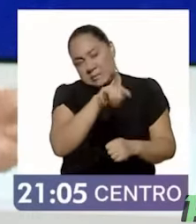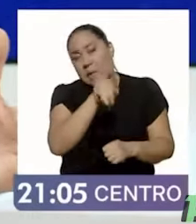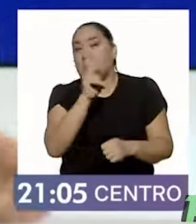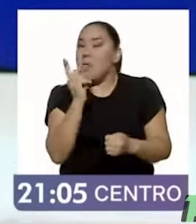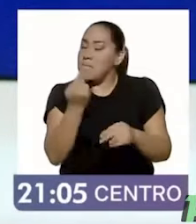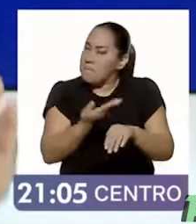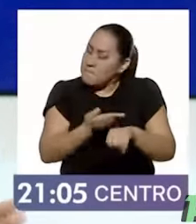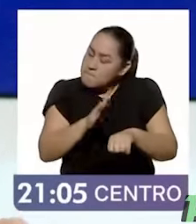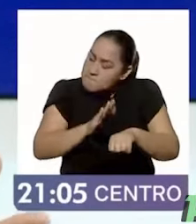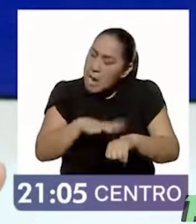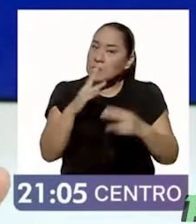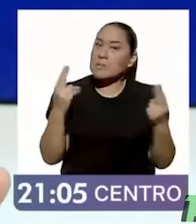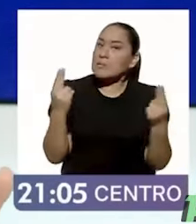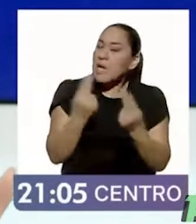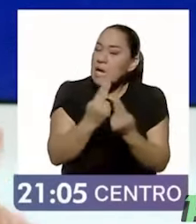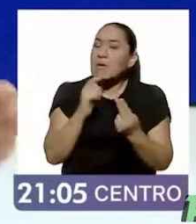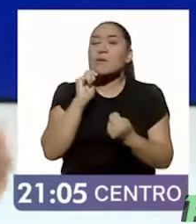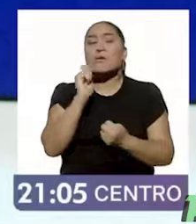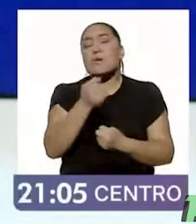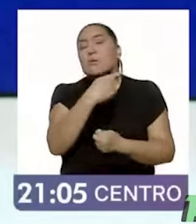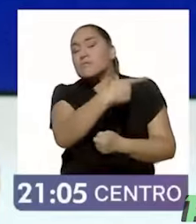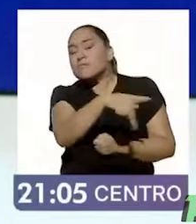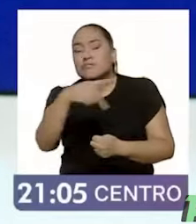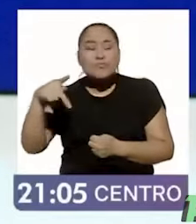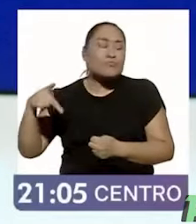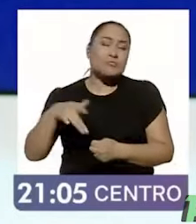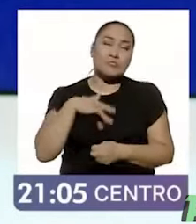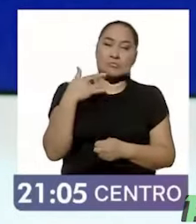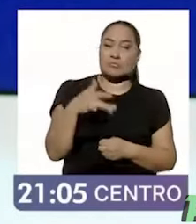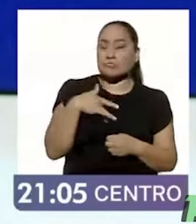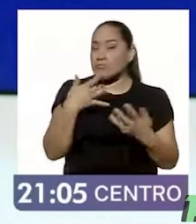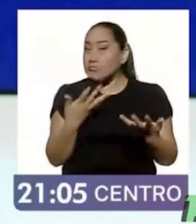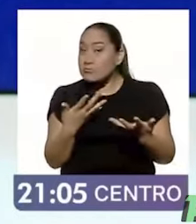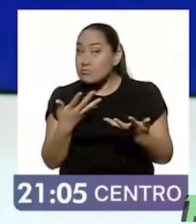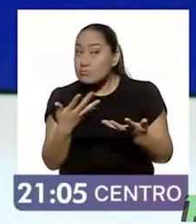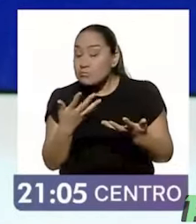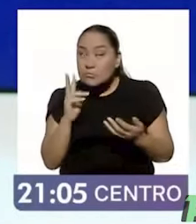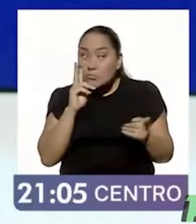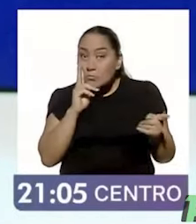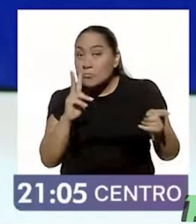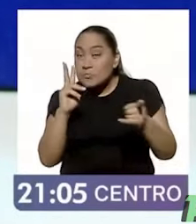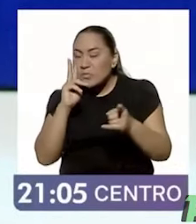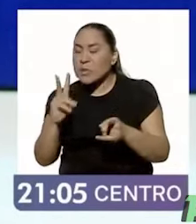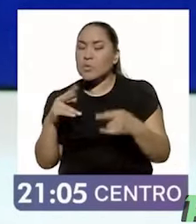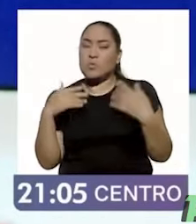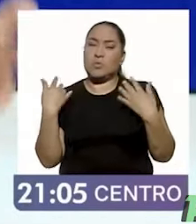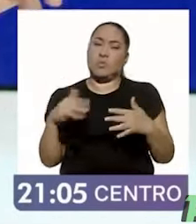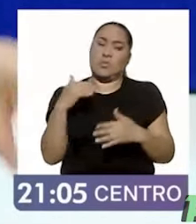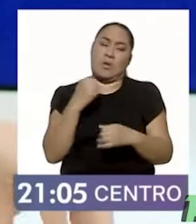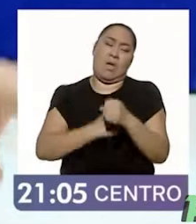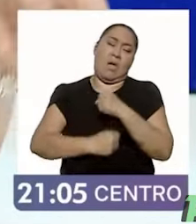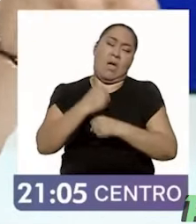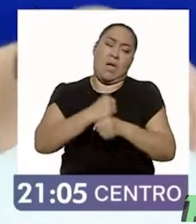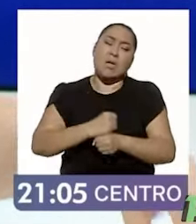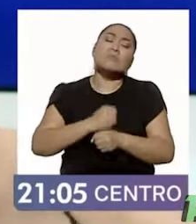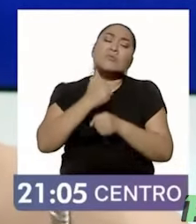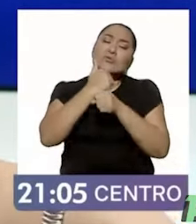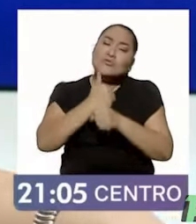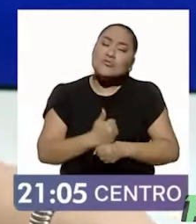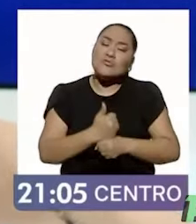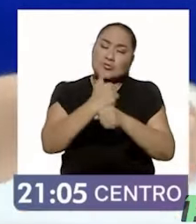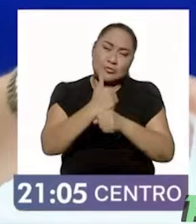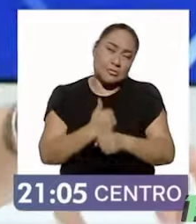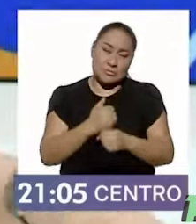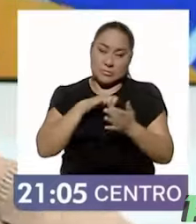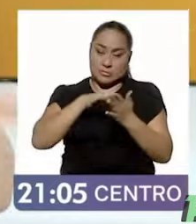pero claro, hay también clases sociales y en eso hay gente que ha sido históricamente lastimada en, de si iba a decir